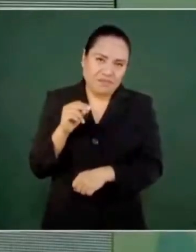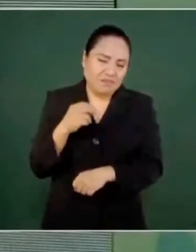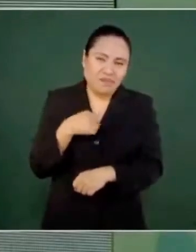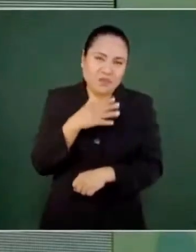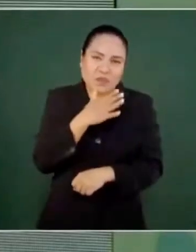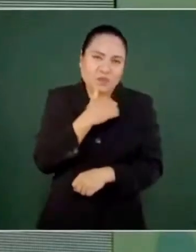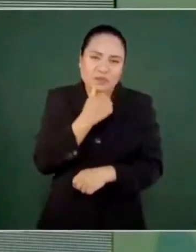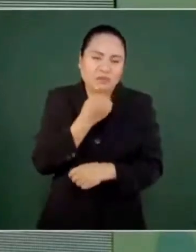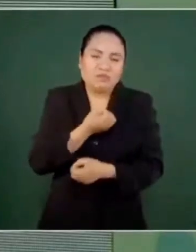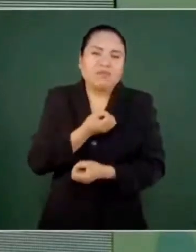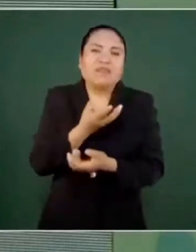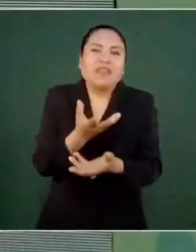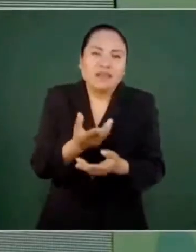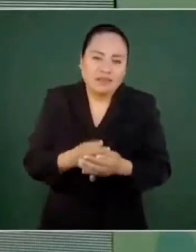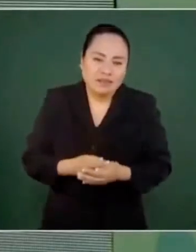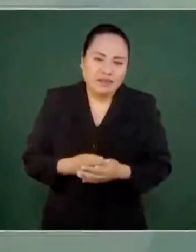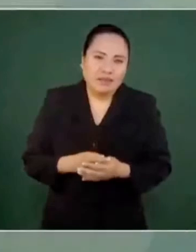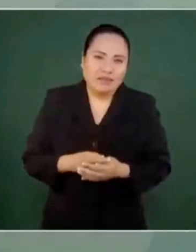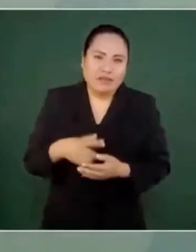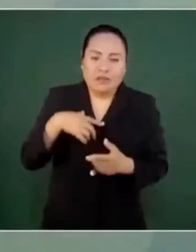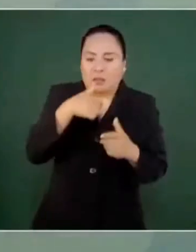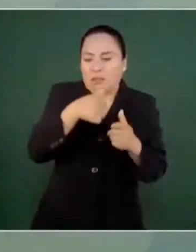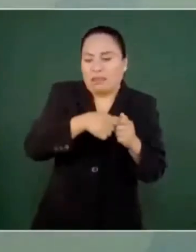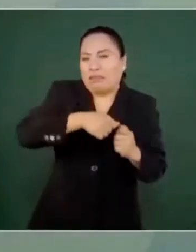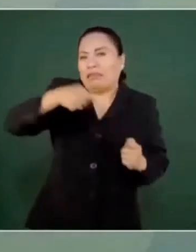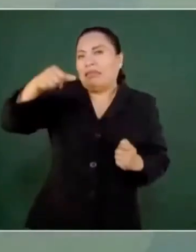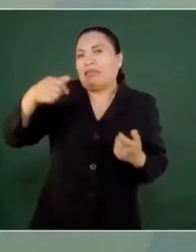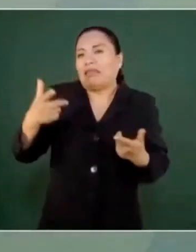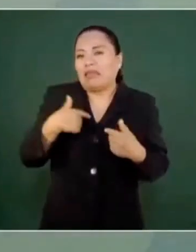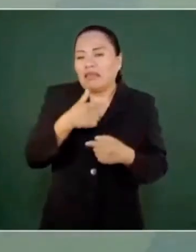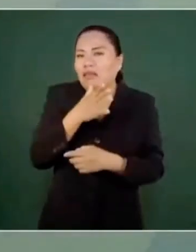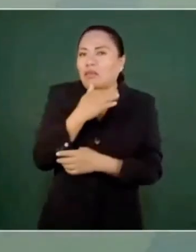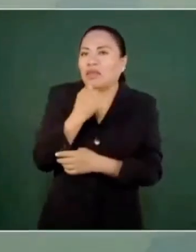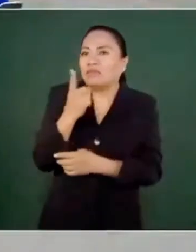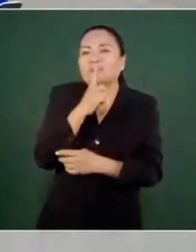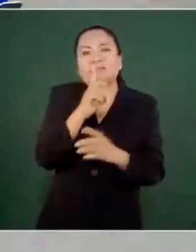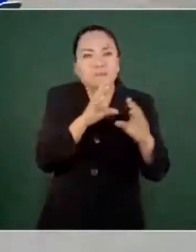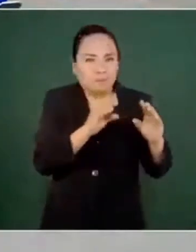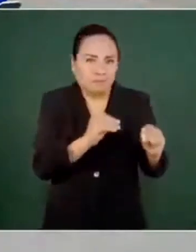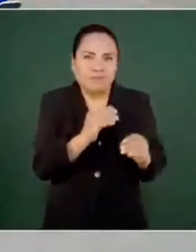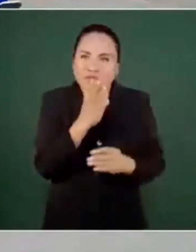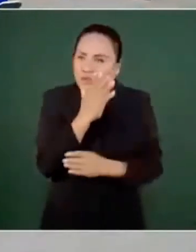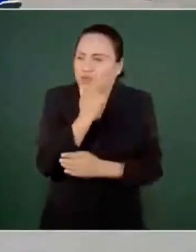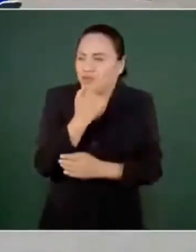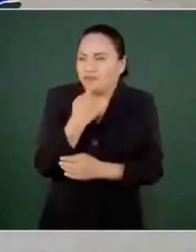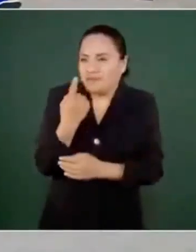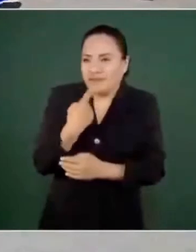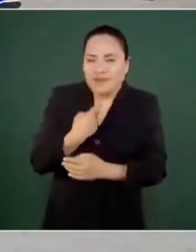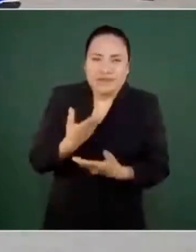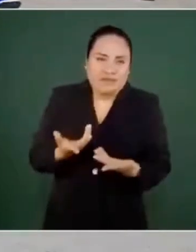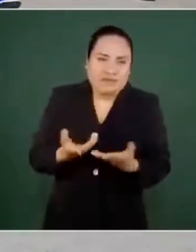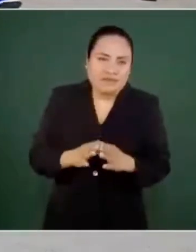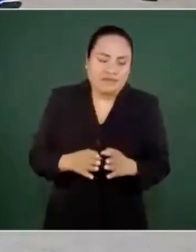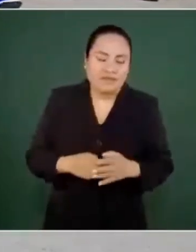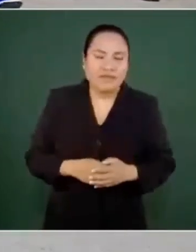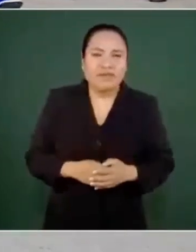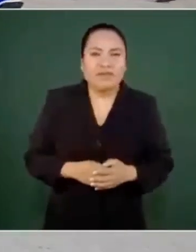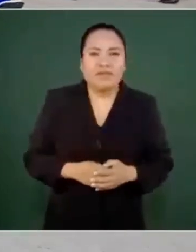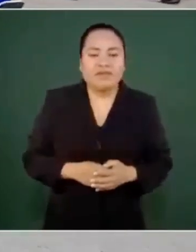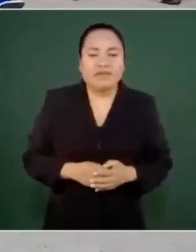me censuran, pero